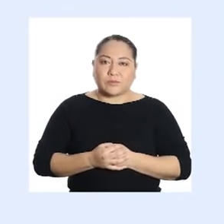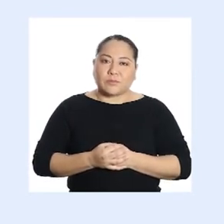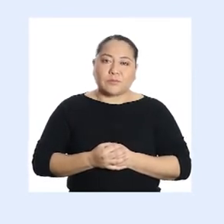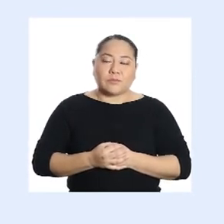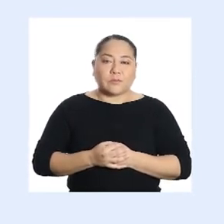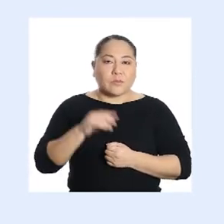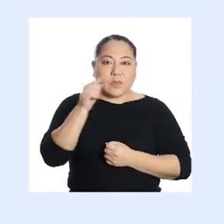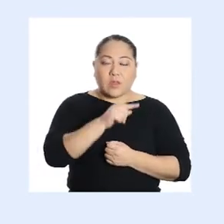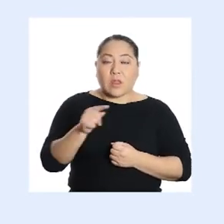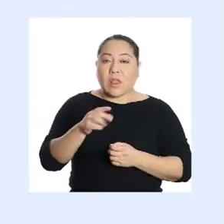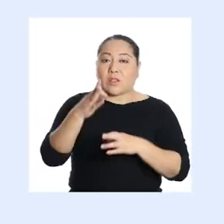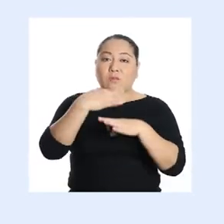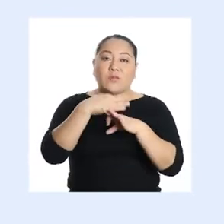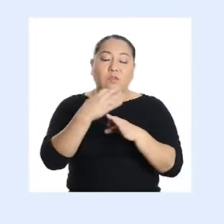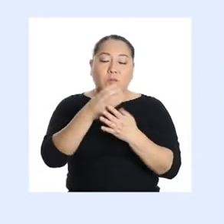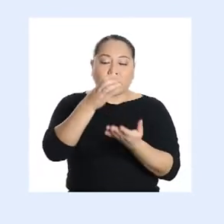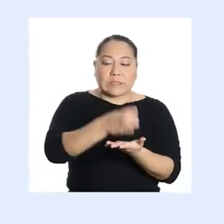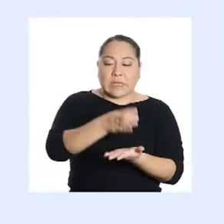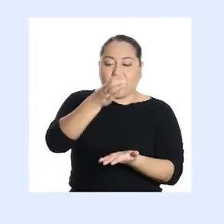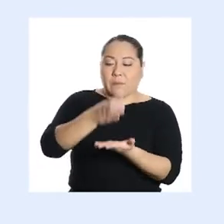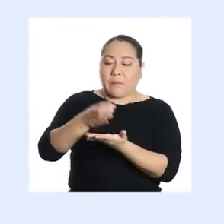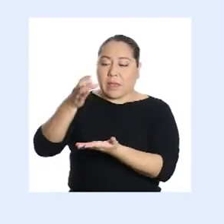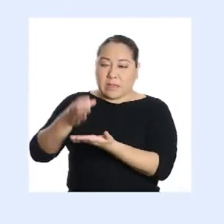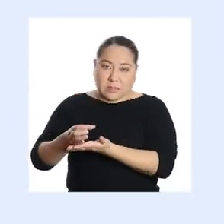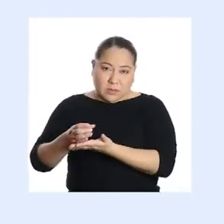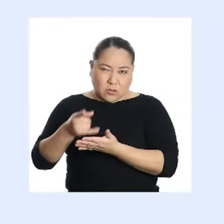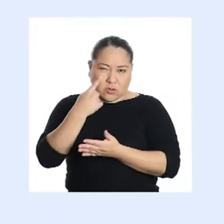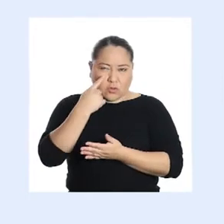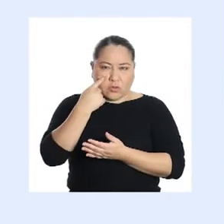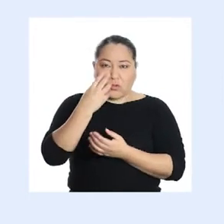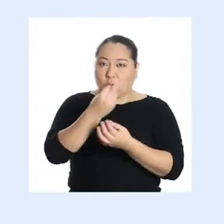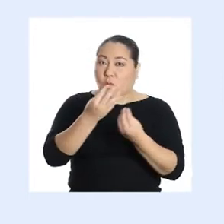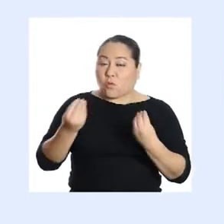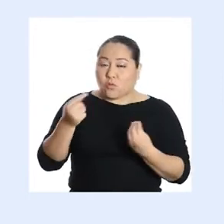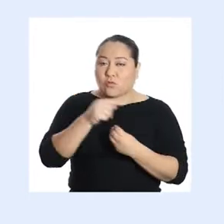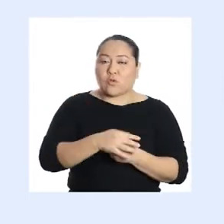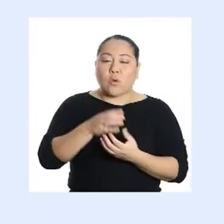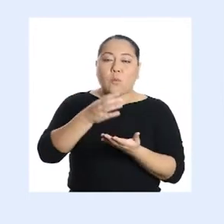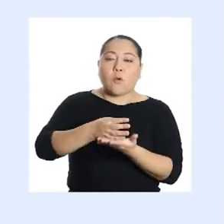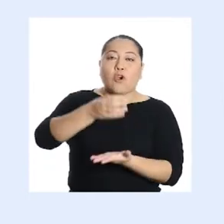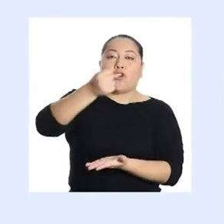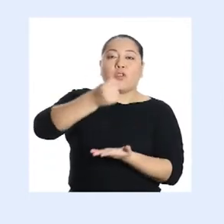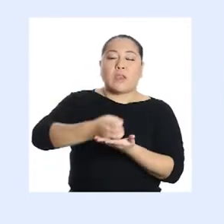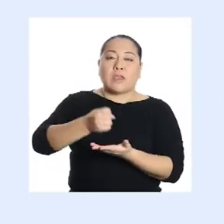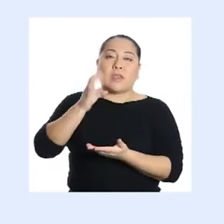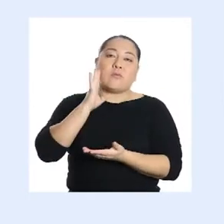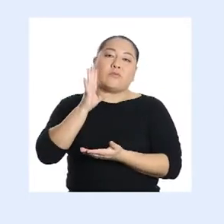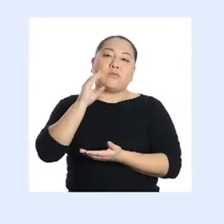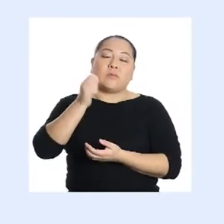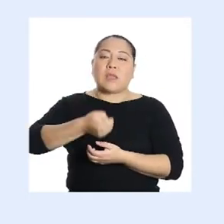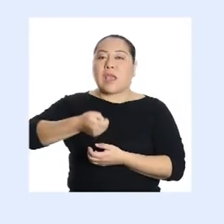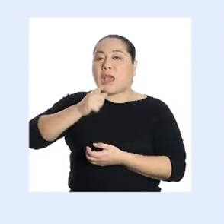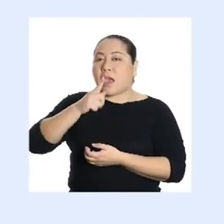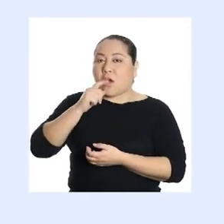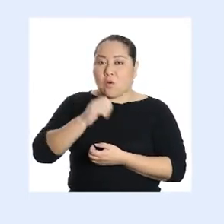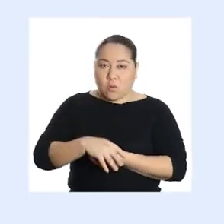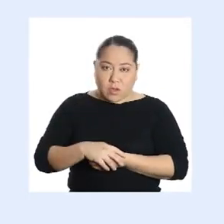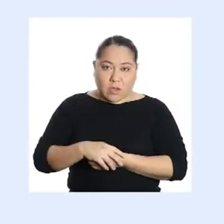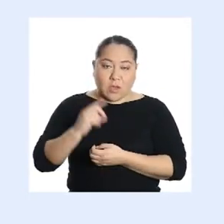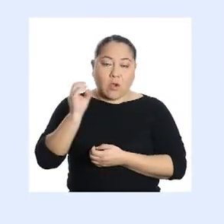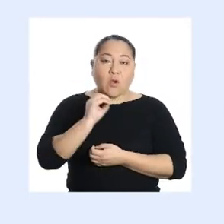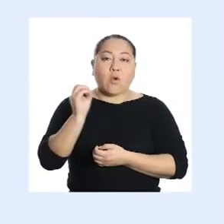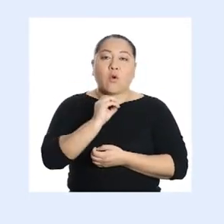Los tipos de envase más comunes son botellas desechadas de agua